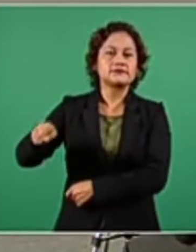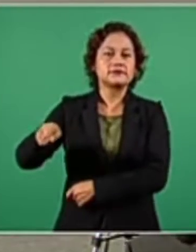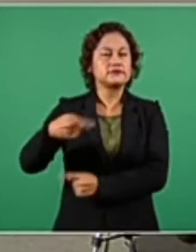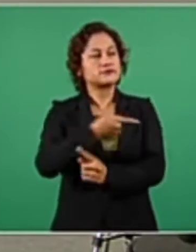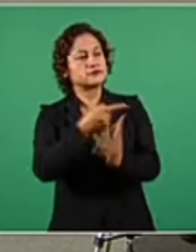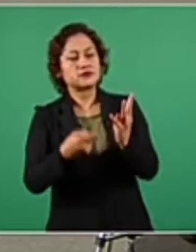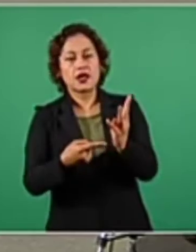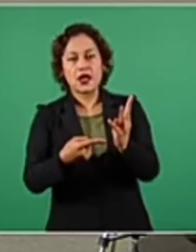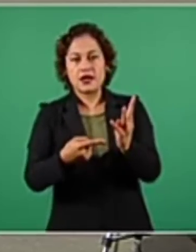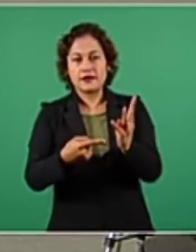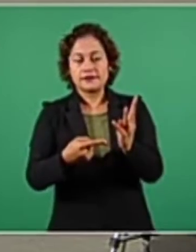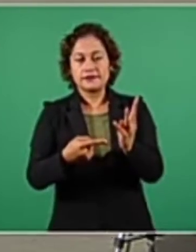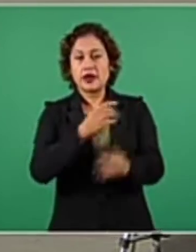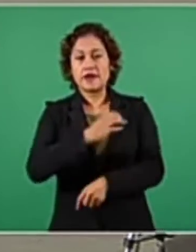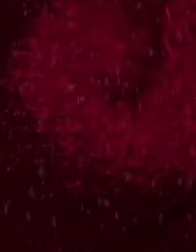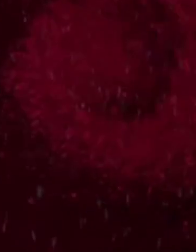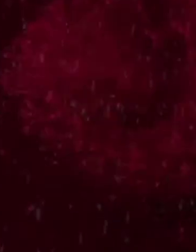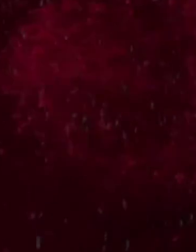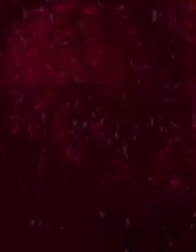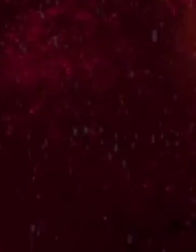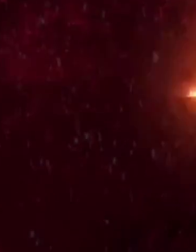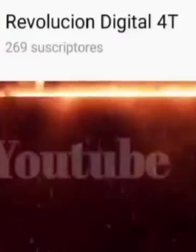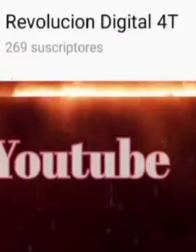la candidatura.